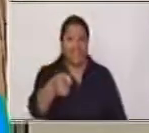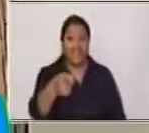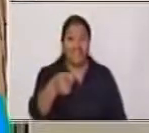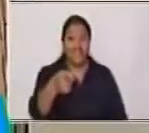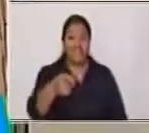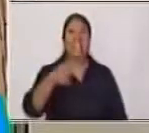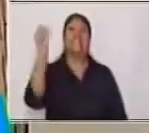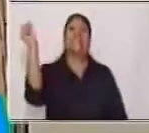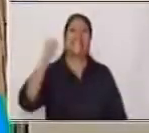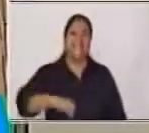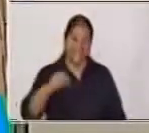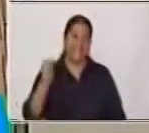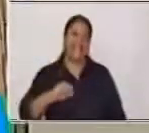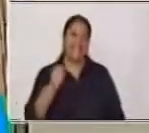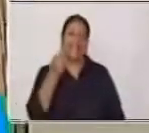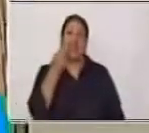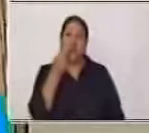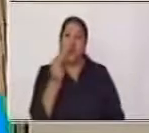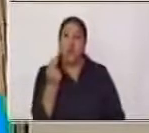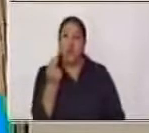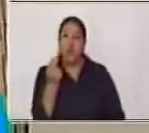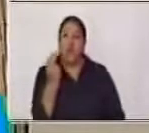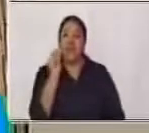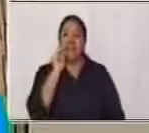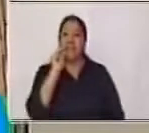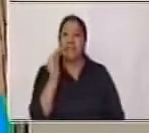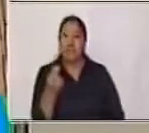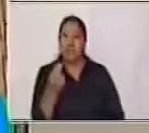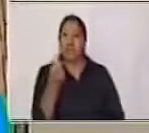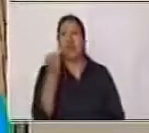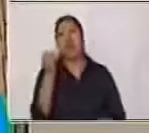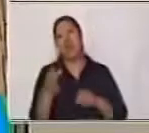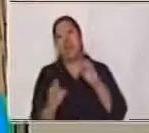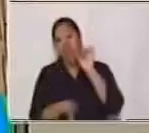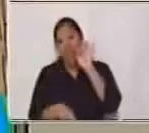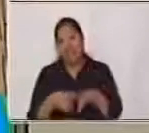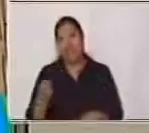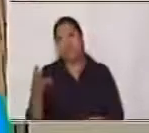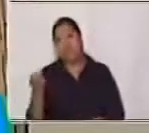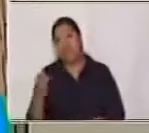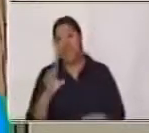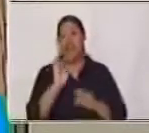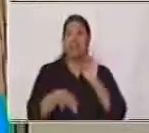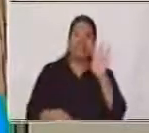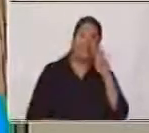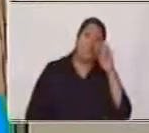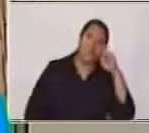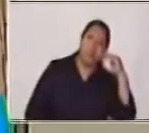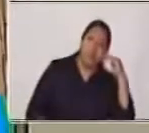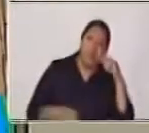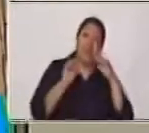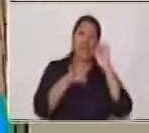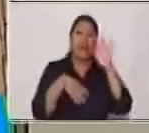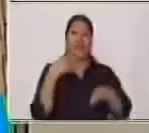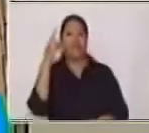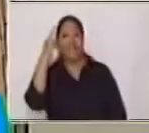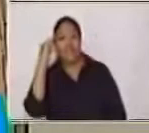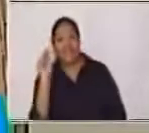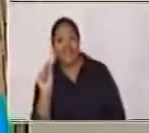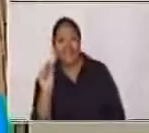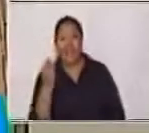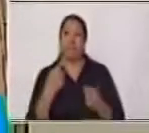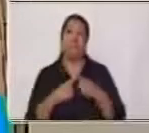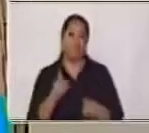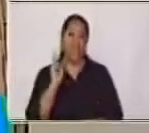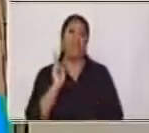¡Sí! Son las uvas A veces verdes A veces moradas A veces negritas Pero